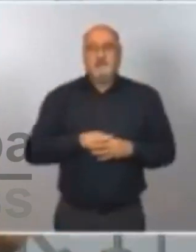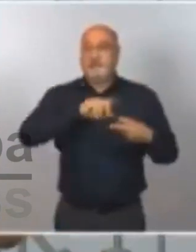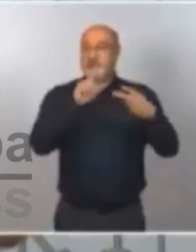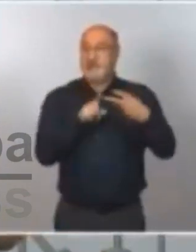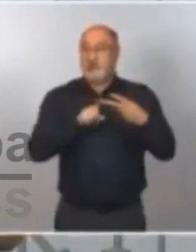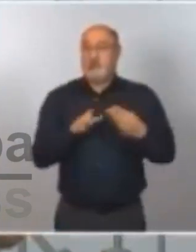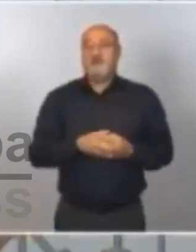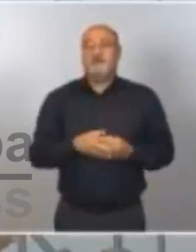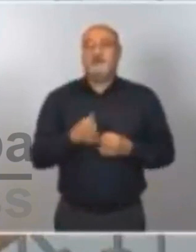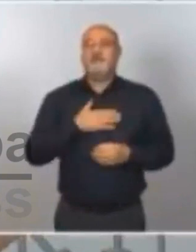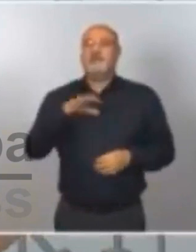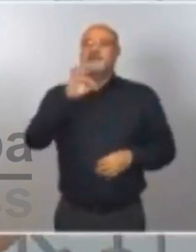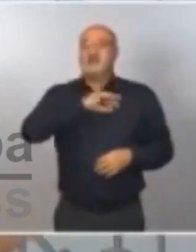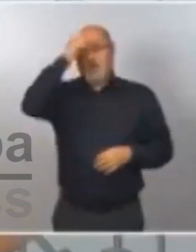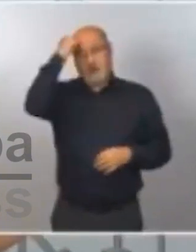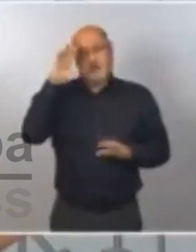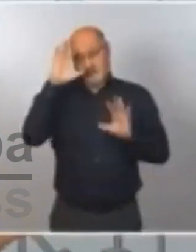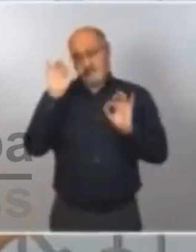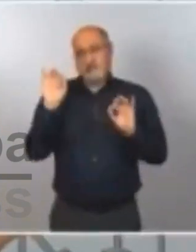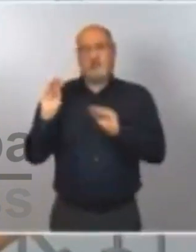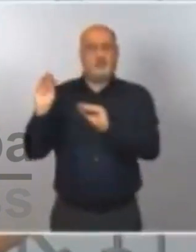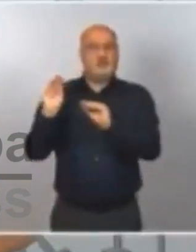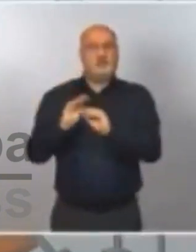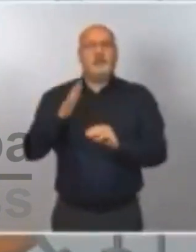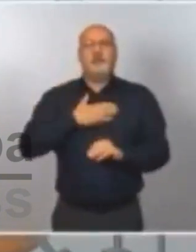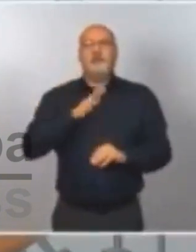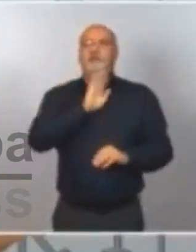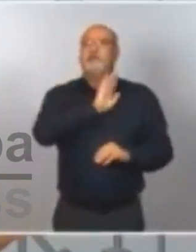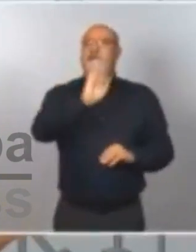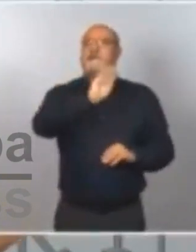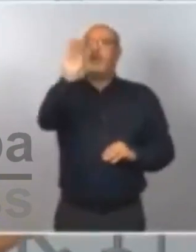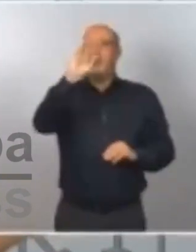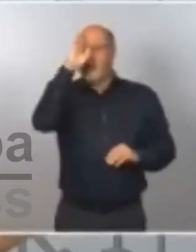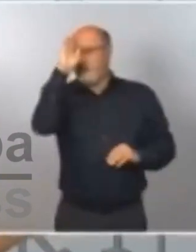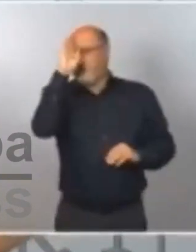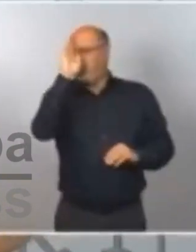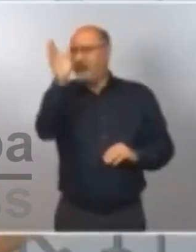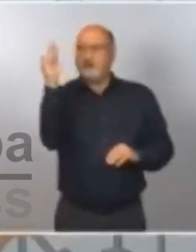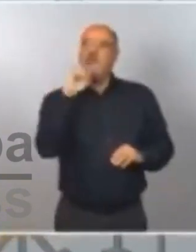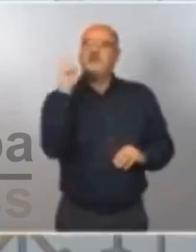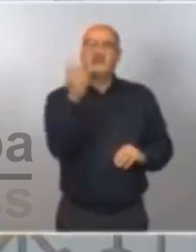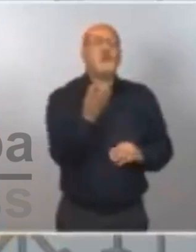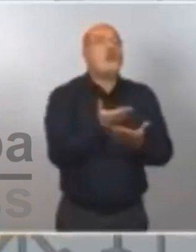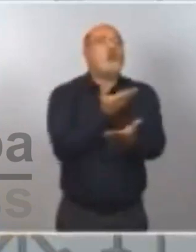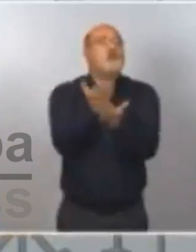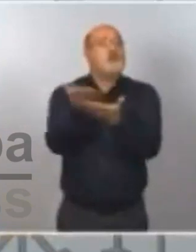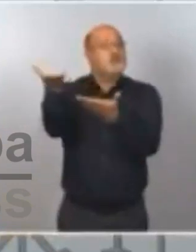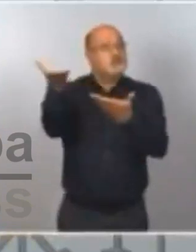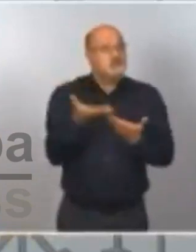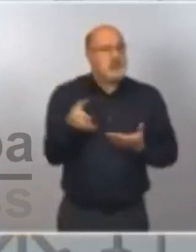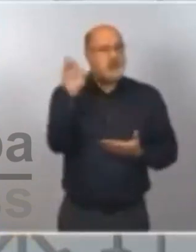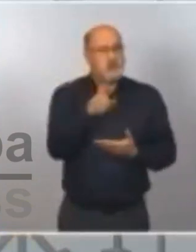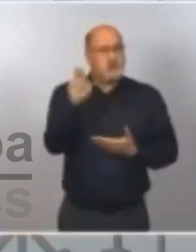el señor Aragonés, evidentemente, no ha sido una pregunta directa a la que se le haya dado, sino que sido un ofrecimiento, una reiteración de la